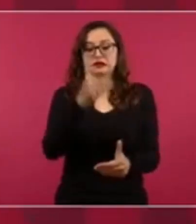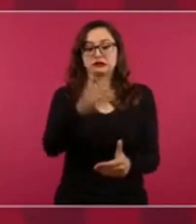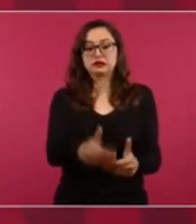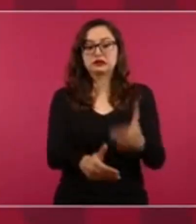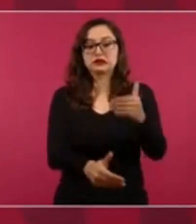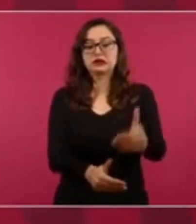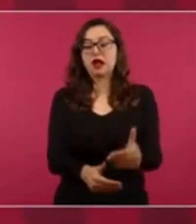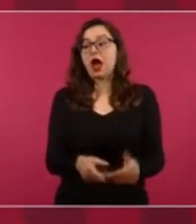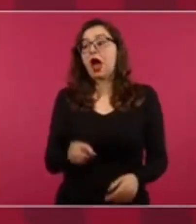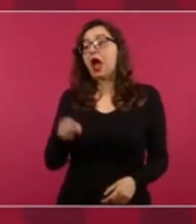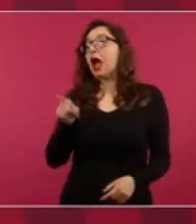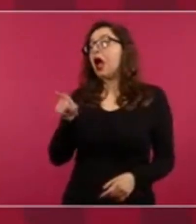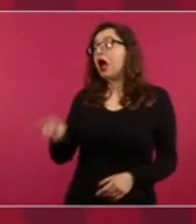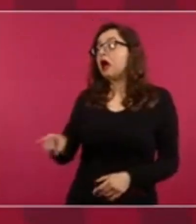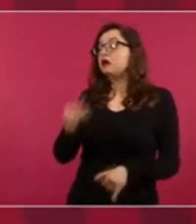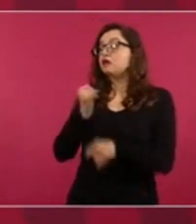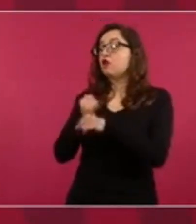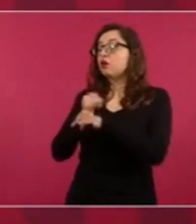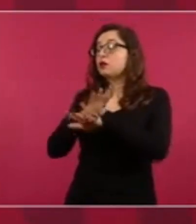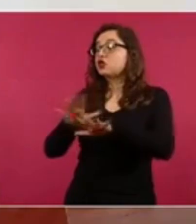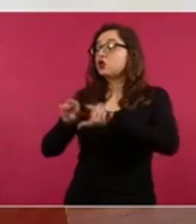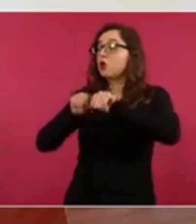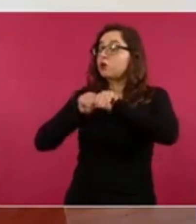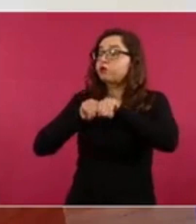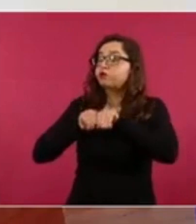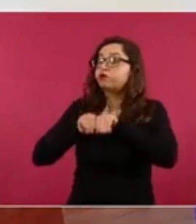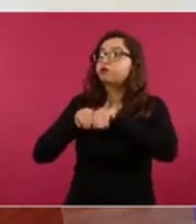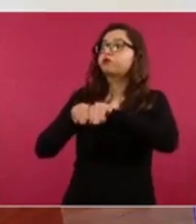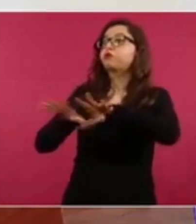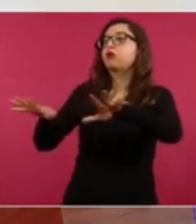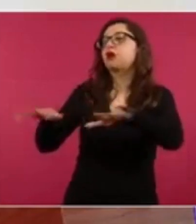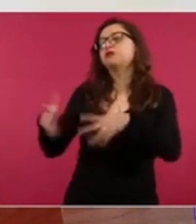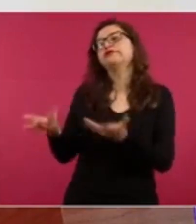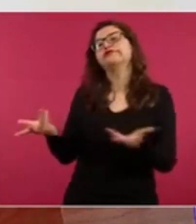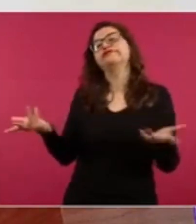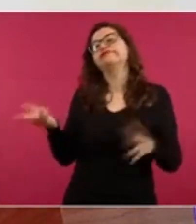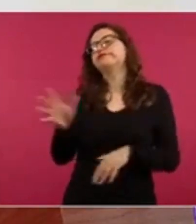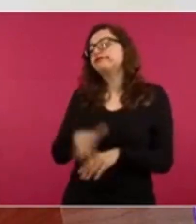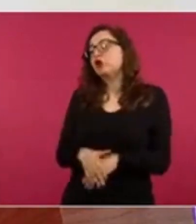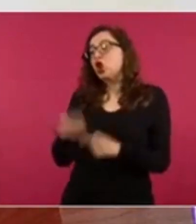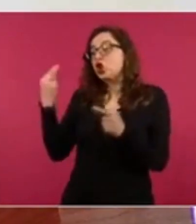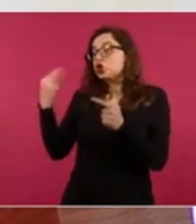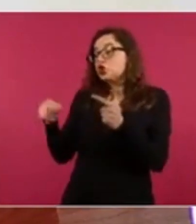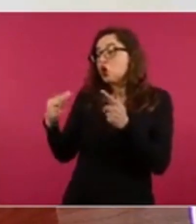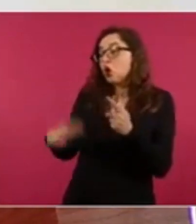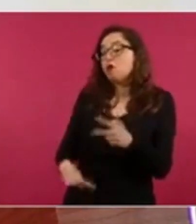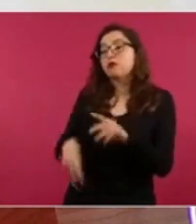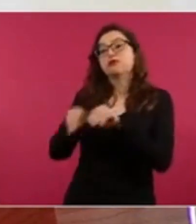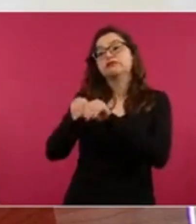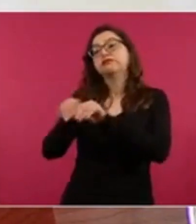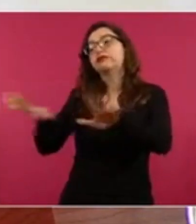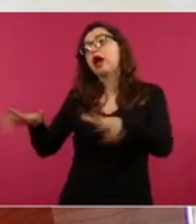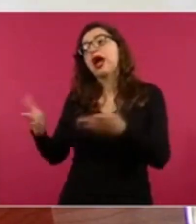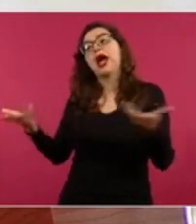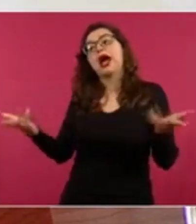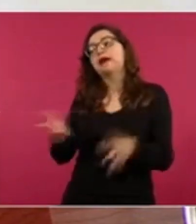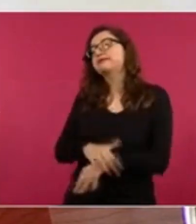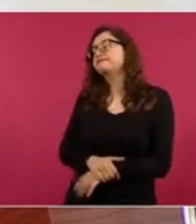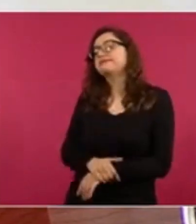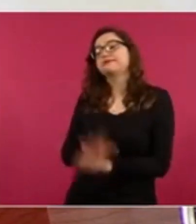proceso o el debido proceso al darse a conocer los nombres, etcétera, etcétera. Bueno,